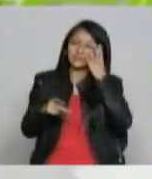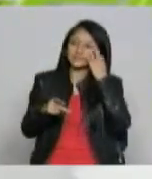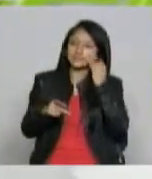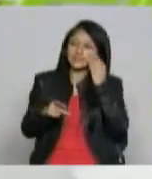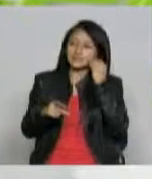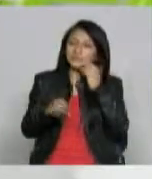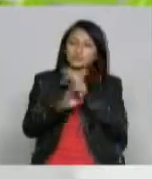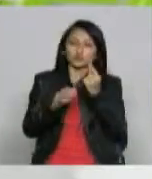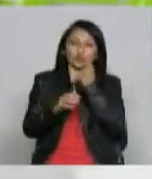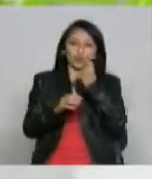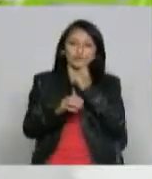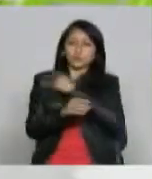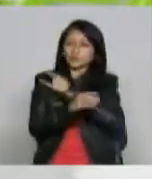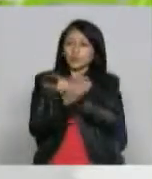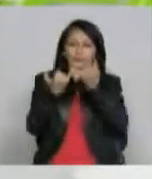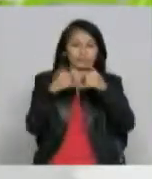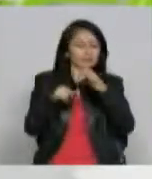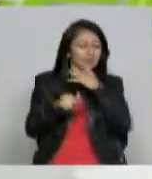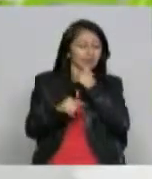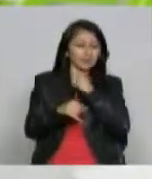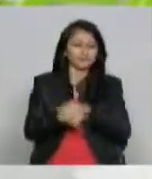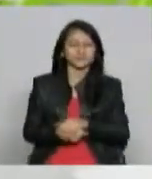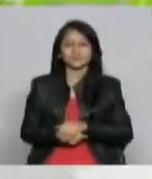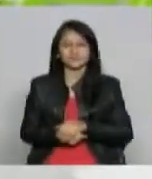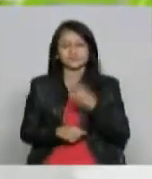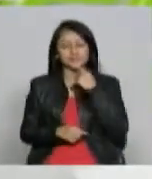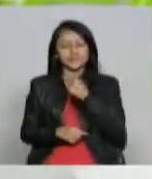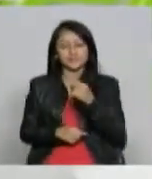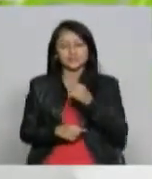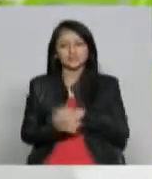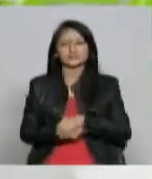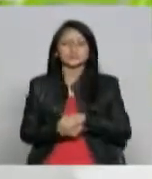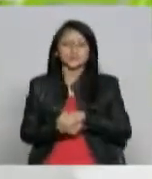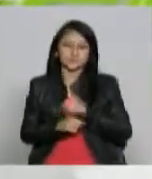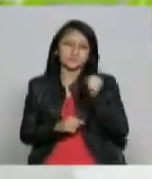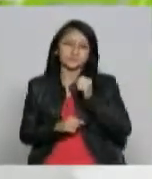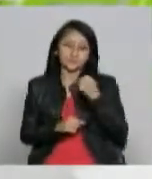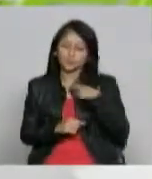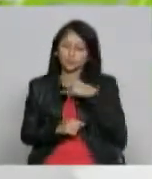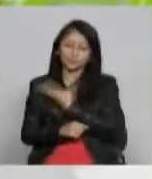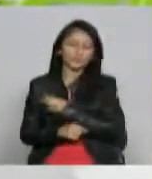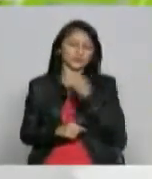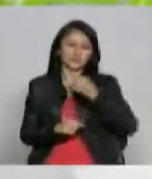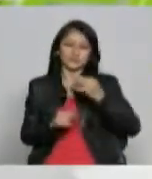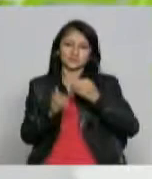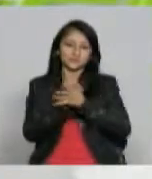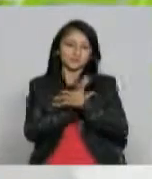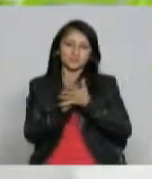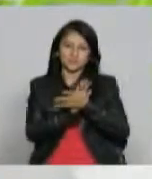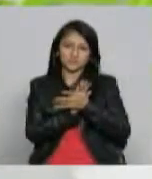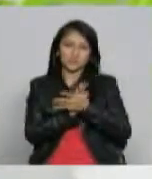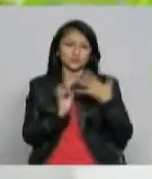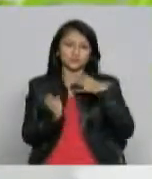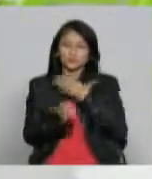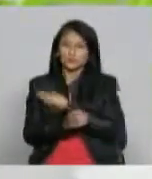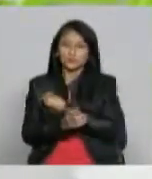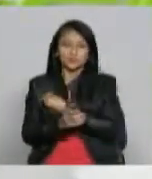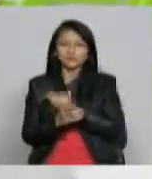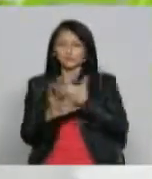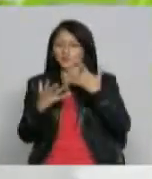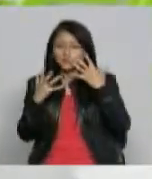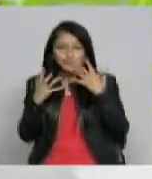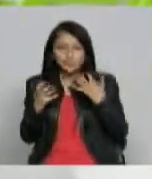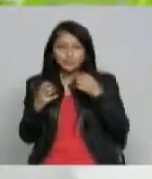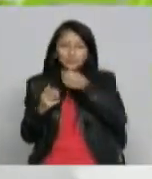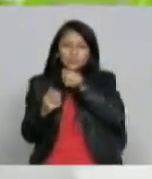academia y el por qué totalmente porque es que siempre hemos dicho no queremos perder la esencia del